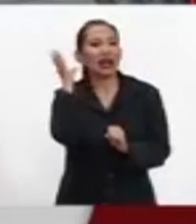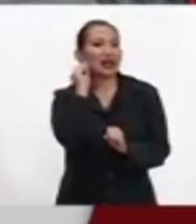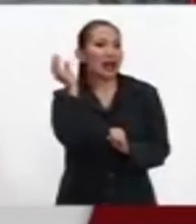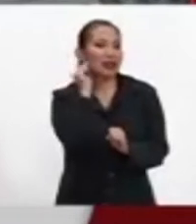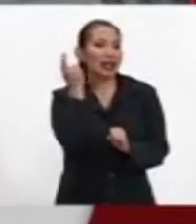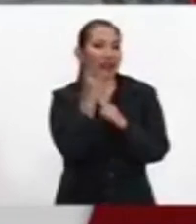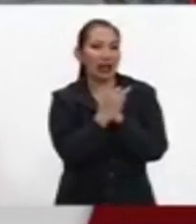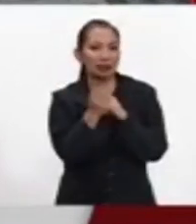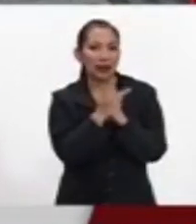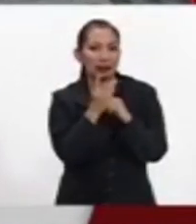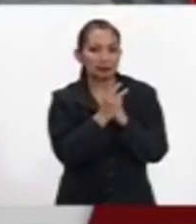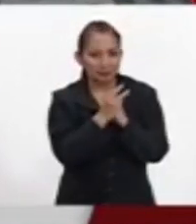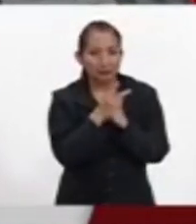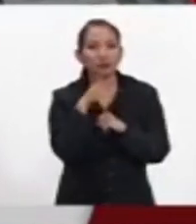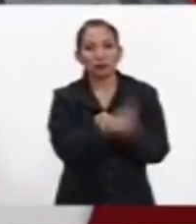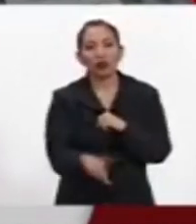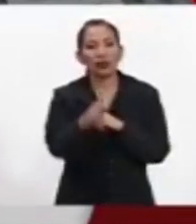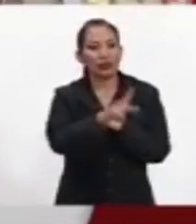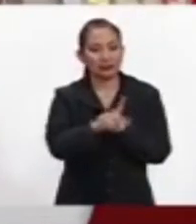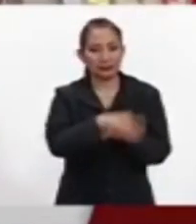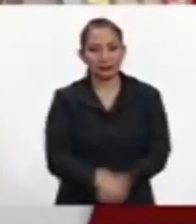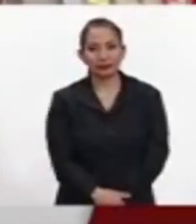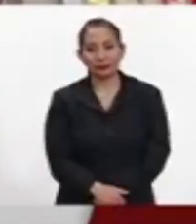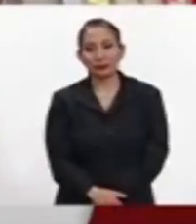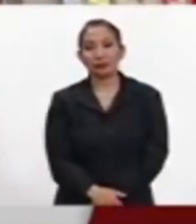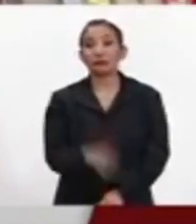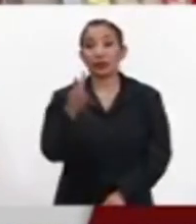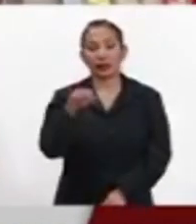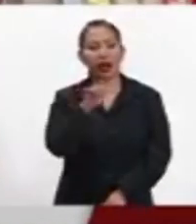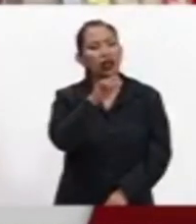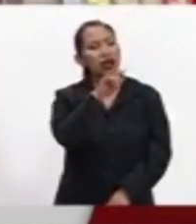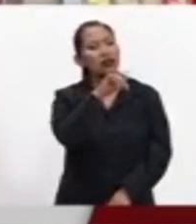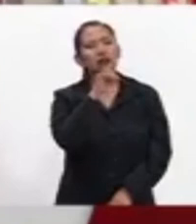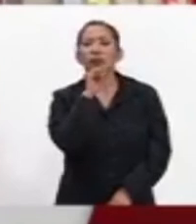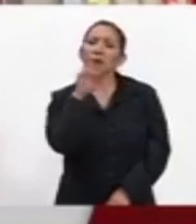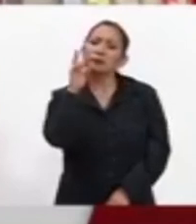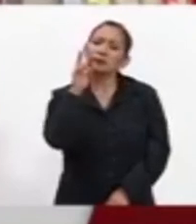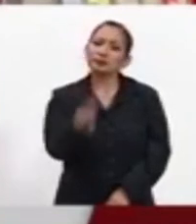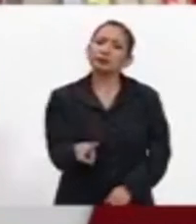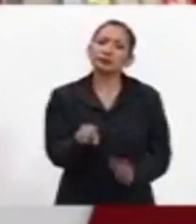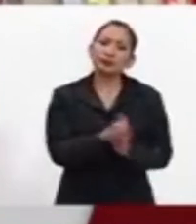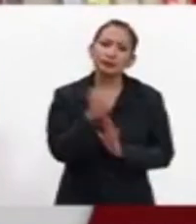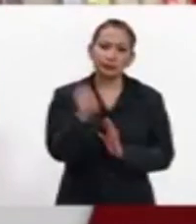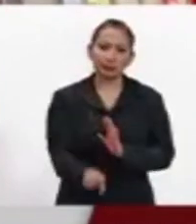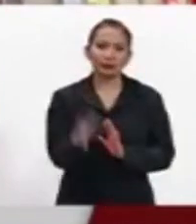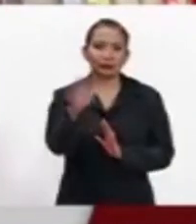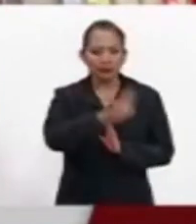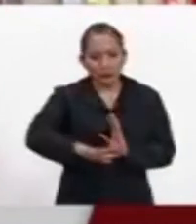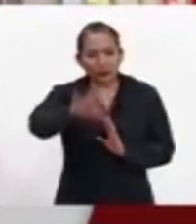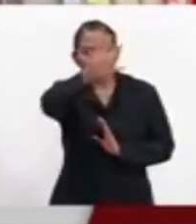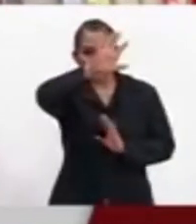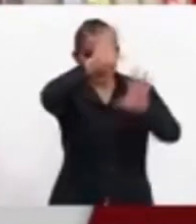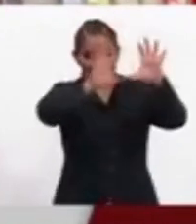y televisión, sistema público de radio y televisión. Así es Alejandro, y también hemos visto pues cobertura,